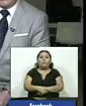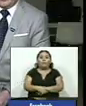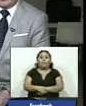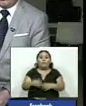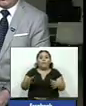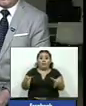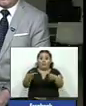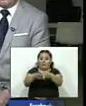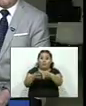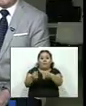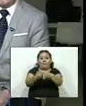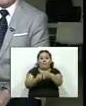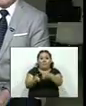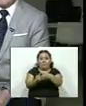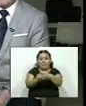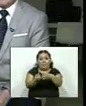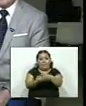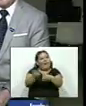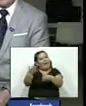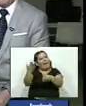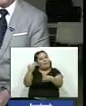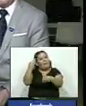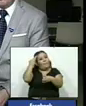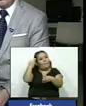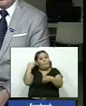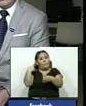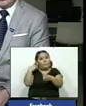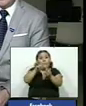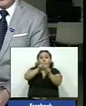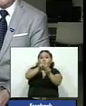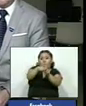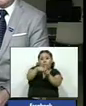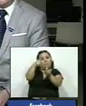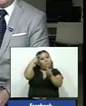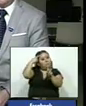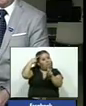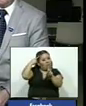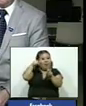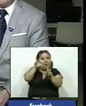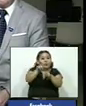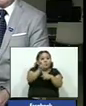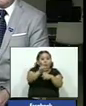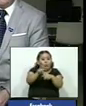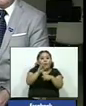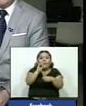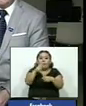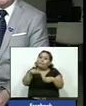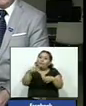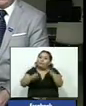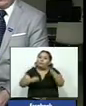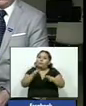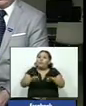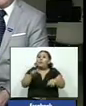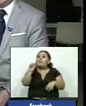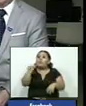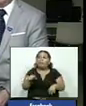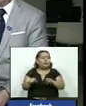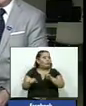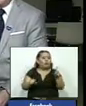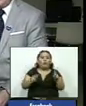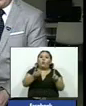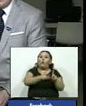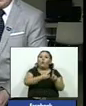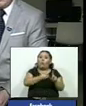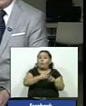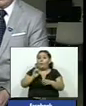implicados en el caso conocido como viudas negras irán a juicio para que sea ahí de que se determine si son culpables o no de las acusaciones que hace